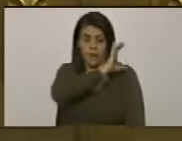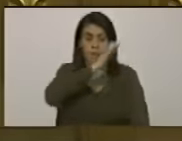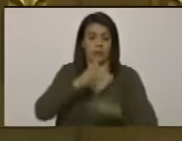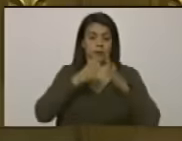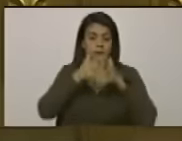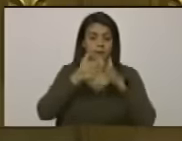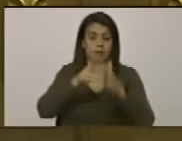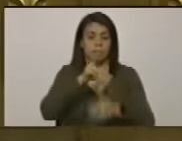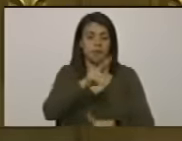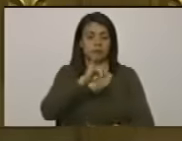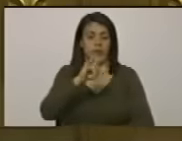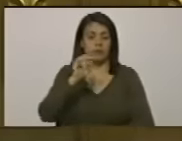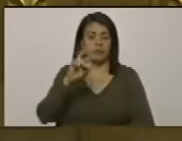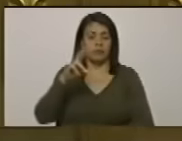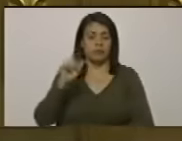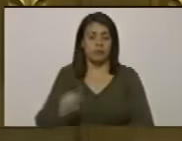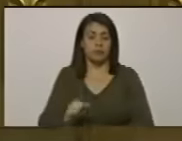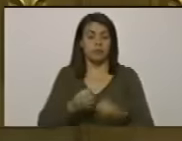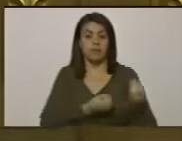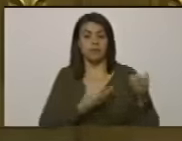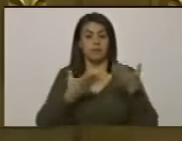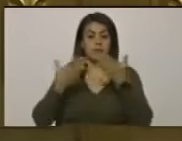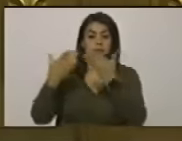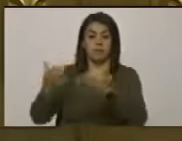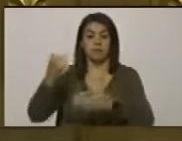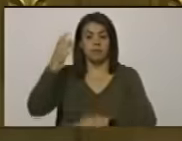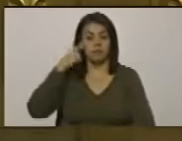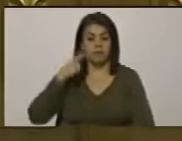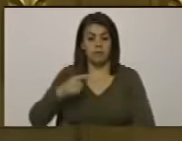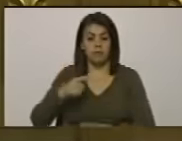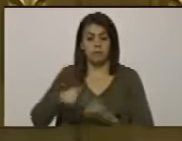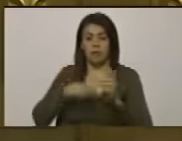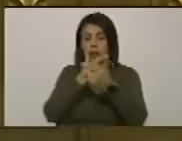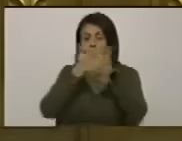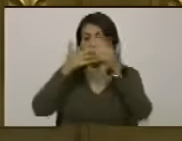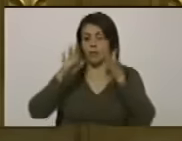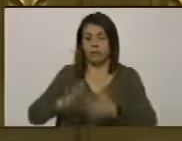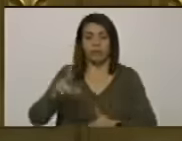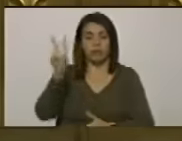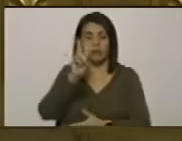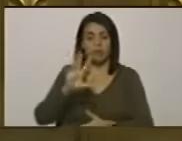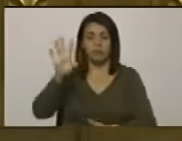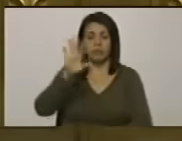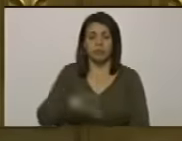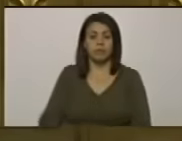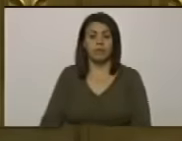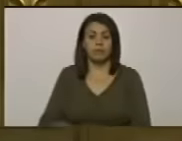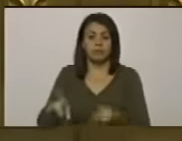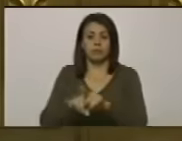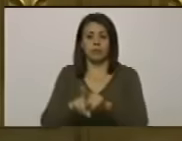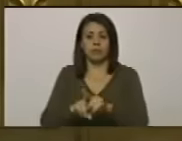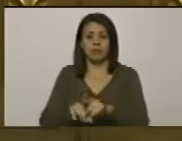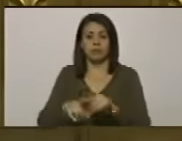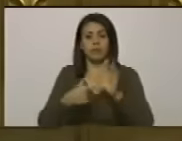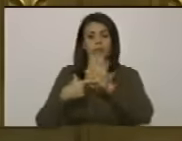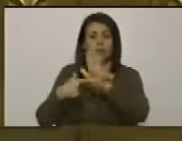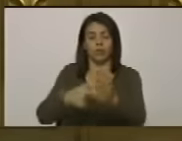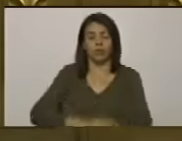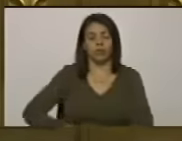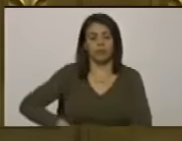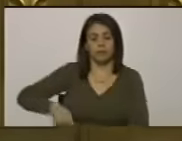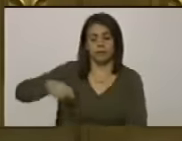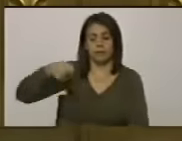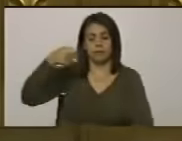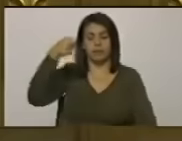fragata Víctor Hugo Morales le fue entregada la condecoración Libertadores de Venezuela así como la réplica del sable